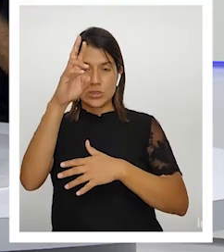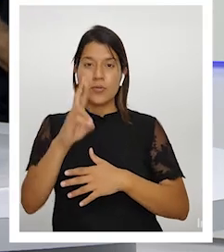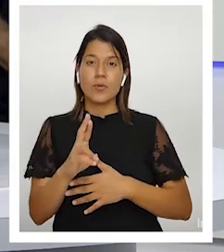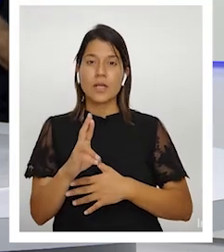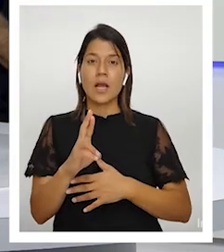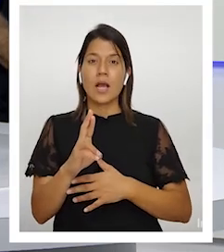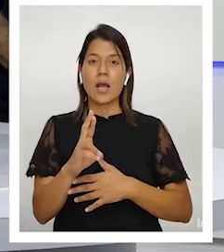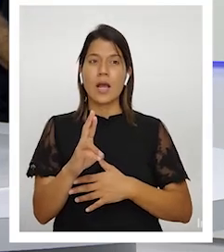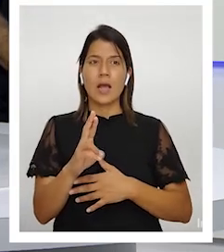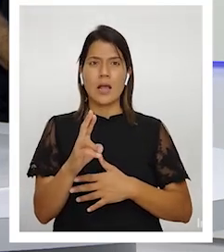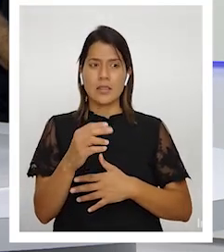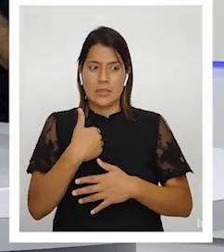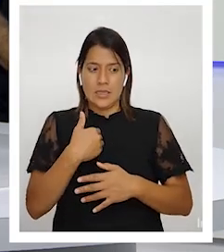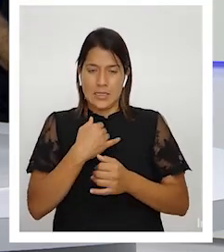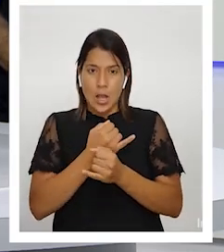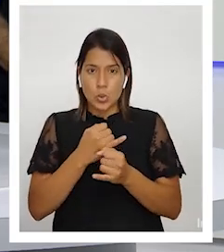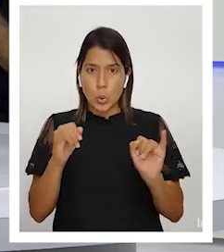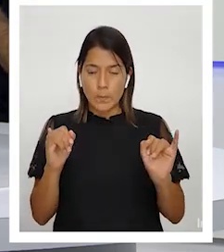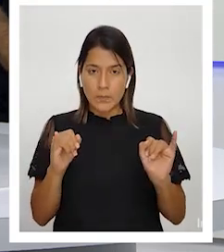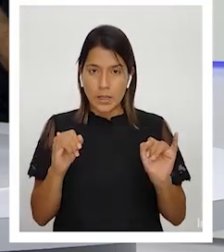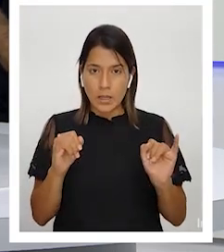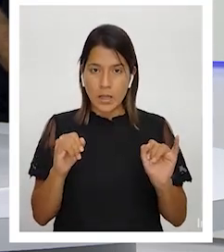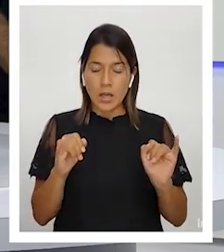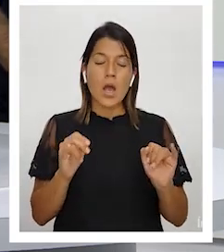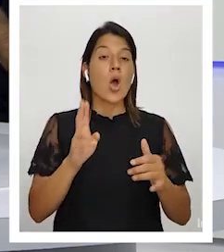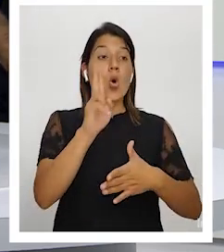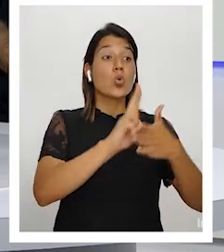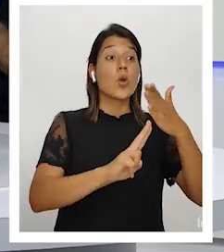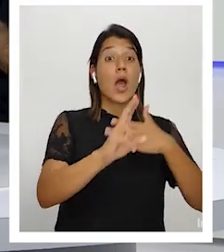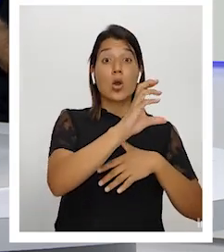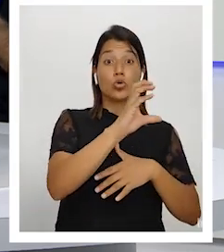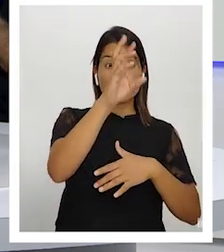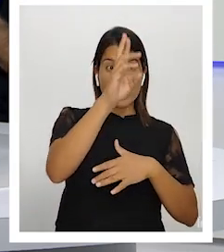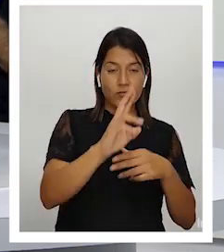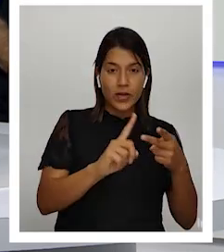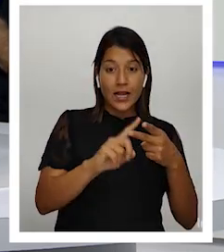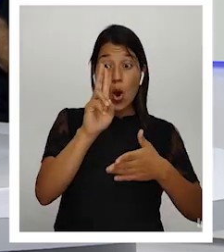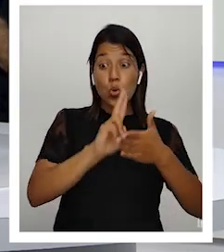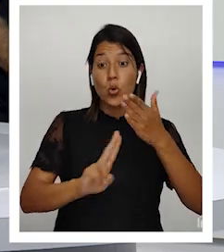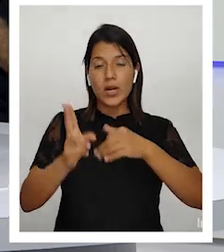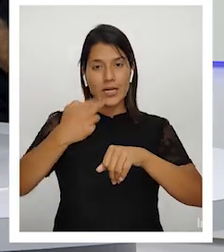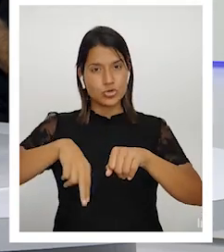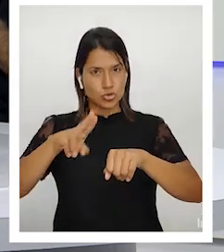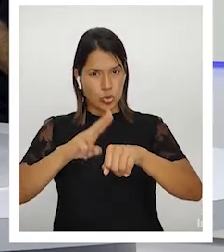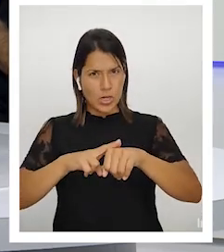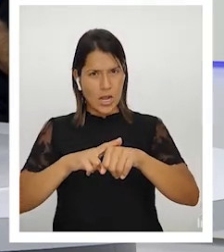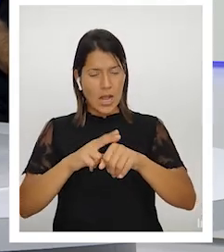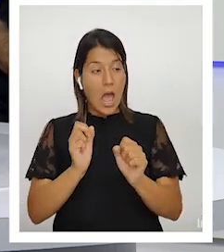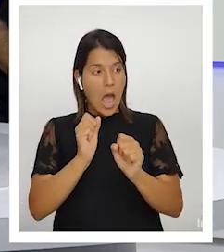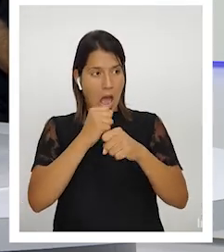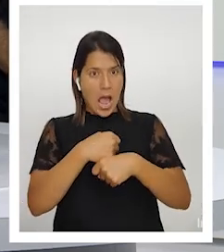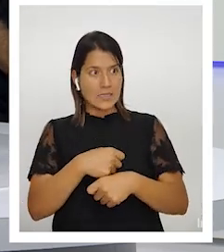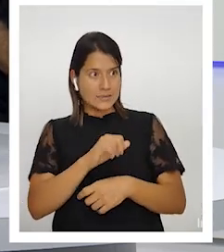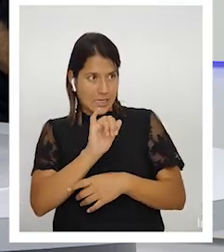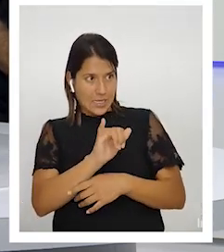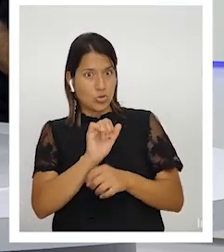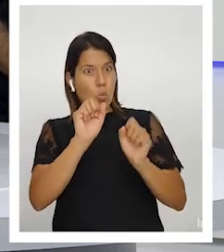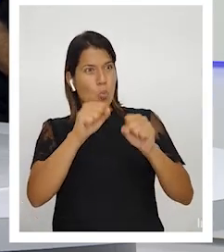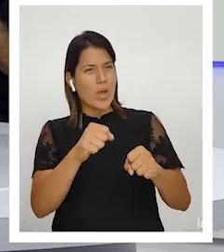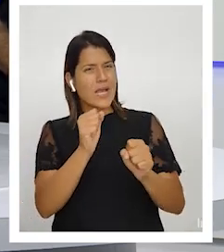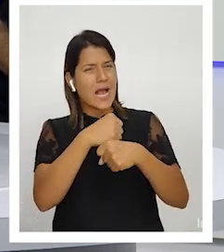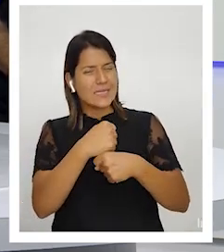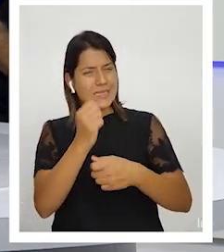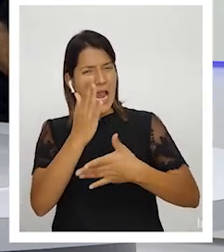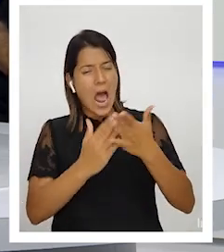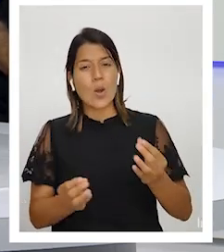autonomía la Universidad de Costa Rica la Universidad Nacional hacen esto van más allá realmente están